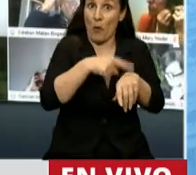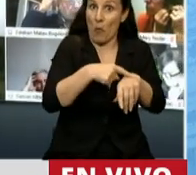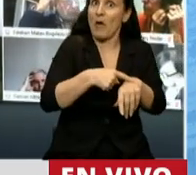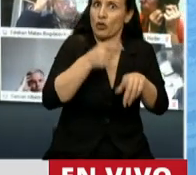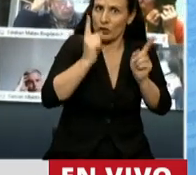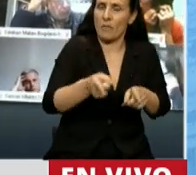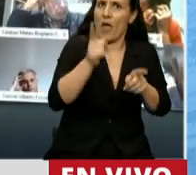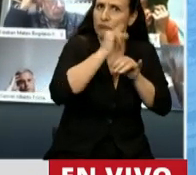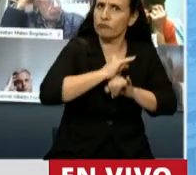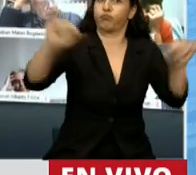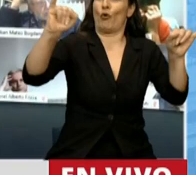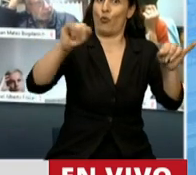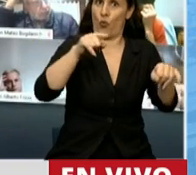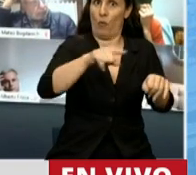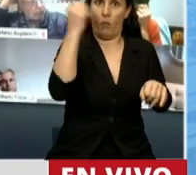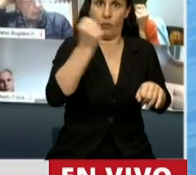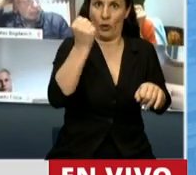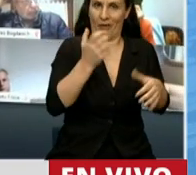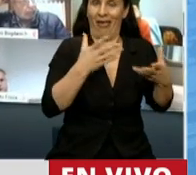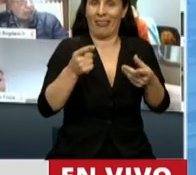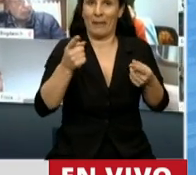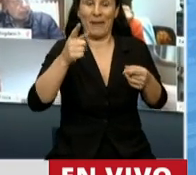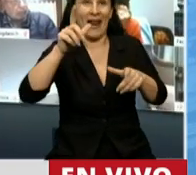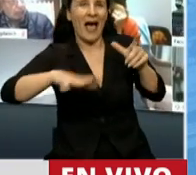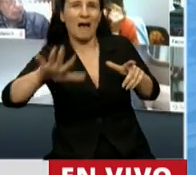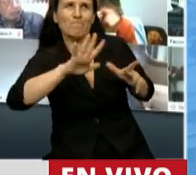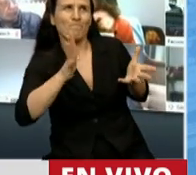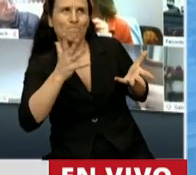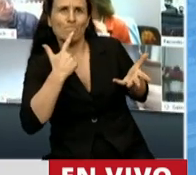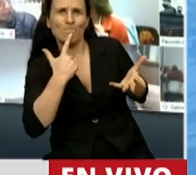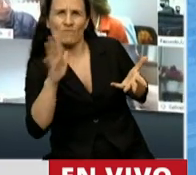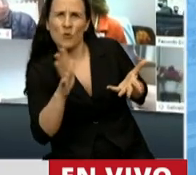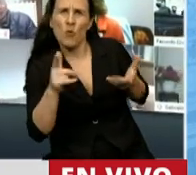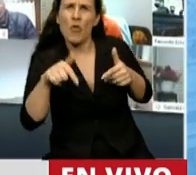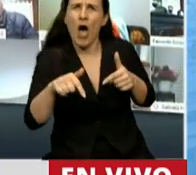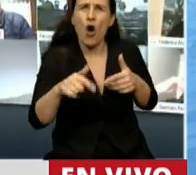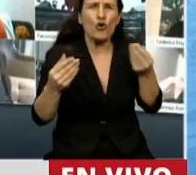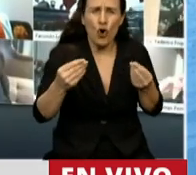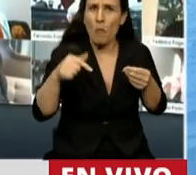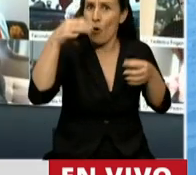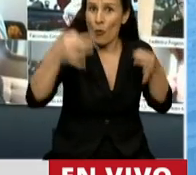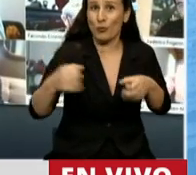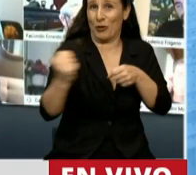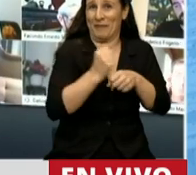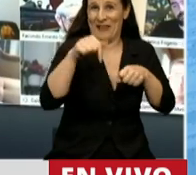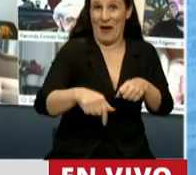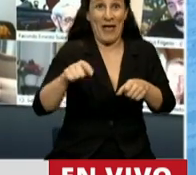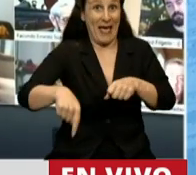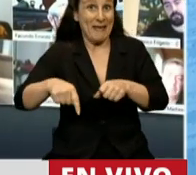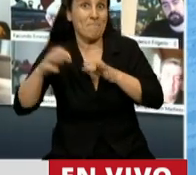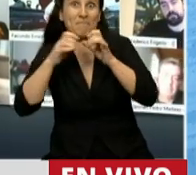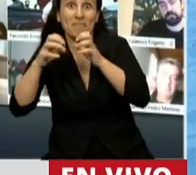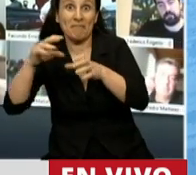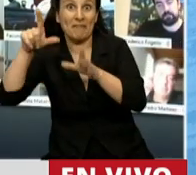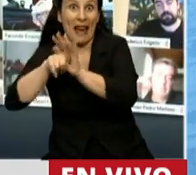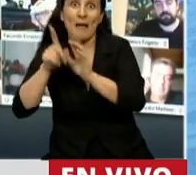ayuda y enormemente a salir de la incertidumbre en el día de hoy, que lo confirma justo cuando estábamos tratando esta ley en